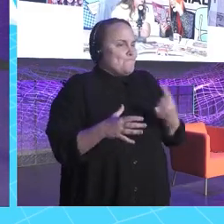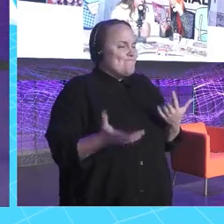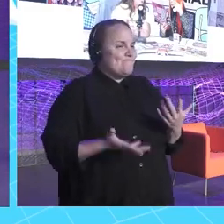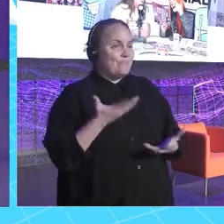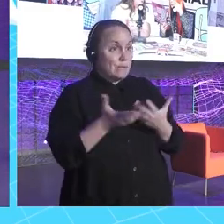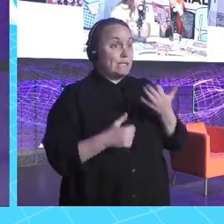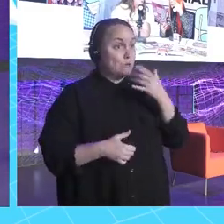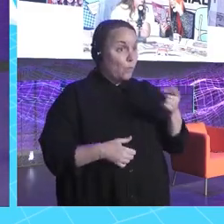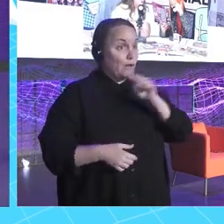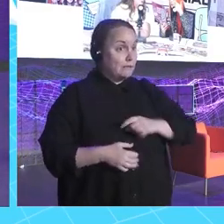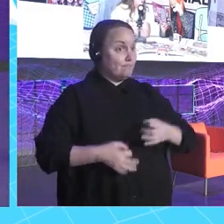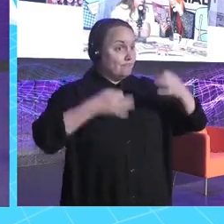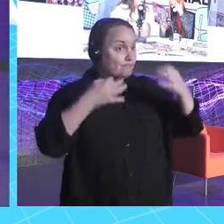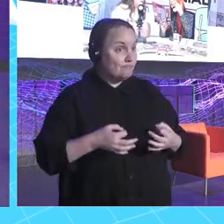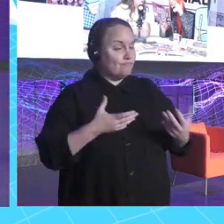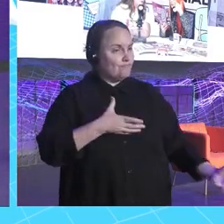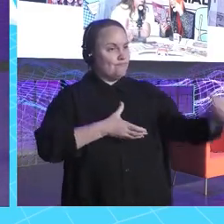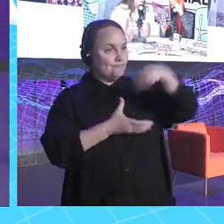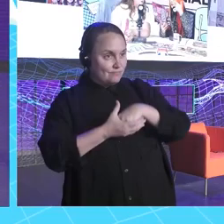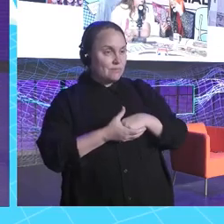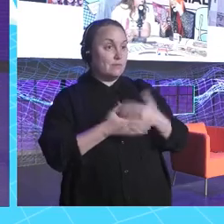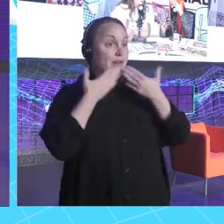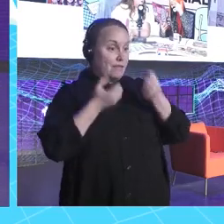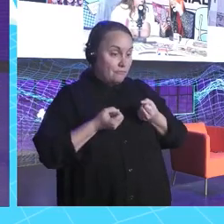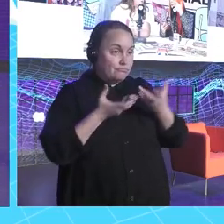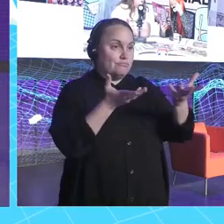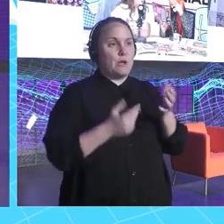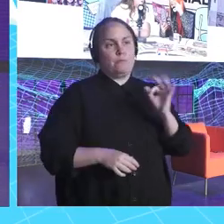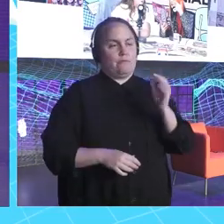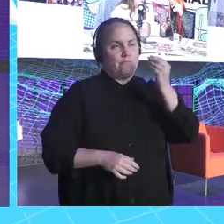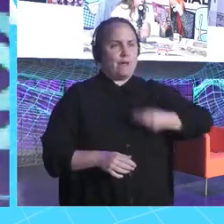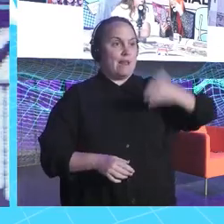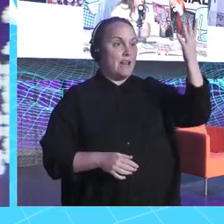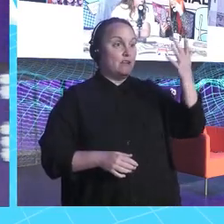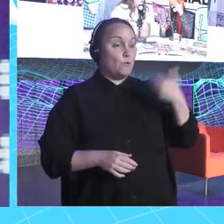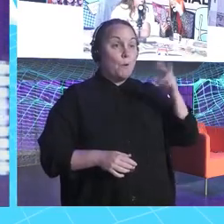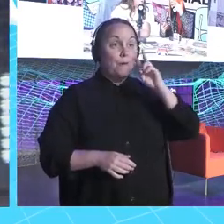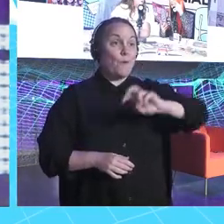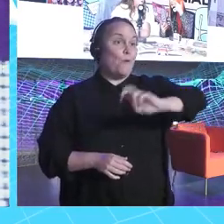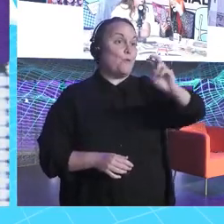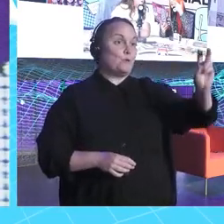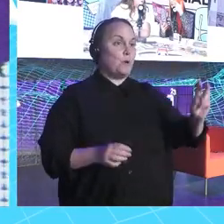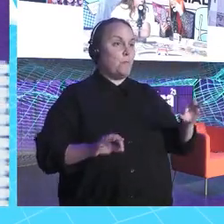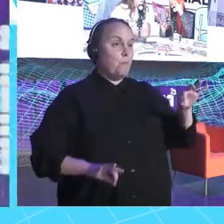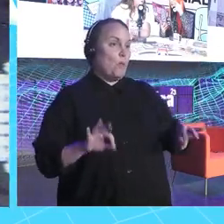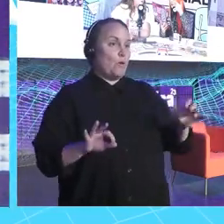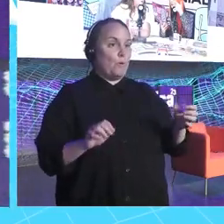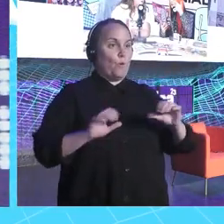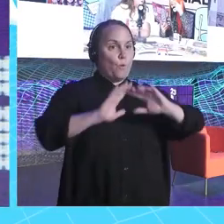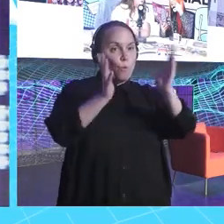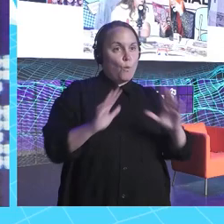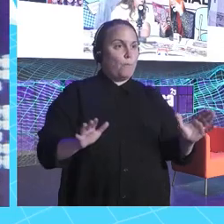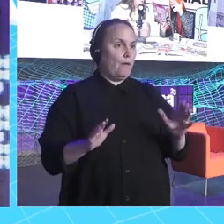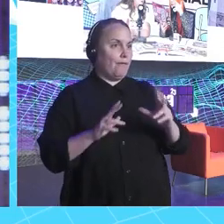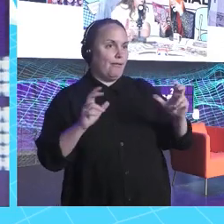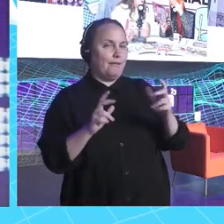tenido estas historias. Entonces, si a través de mí eso te llega a positivo, es genial. A mí me pasa igual con todas las modelos de verdad curvy que existen en este país y en